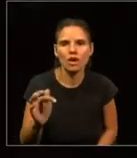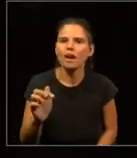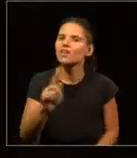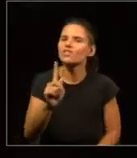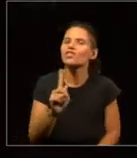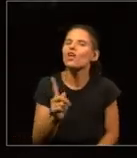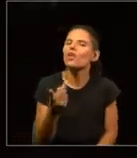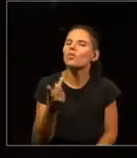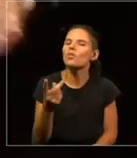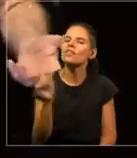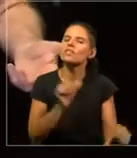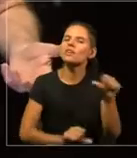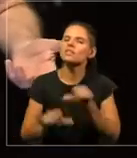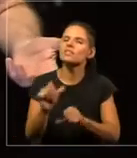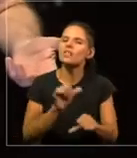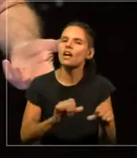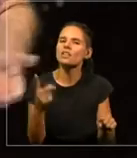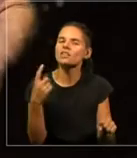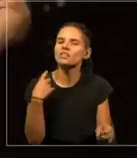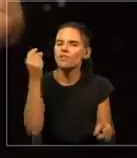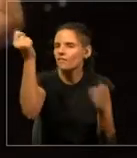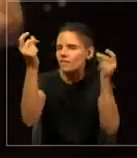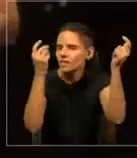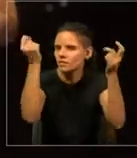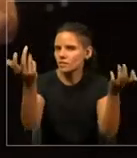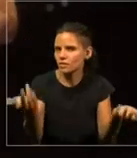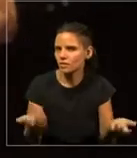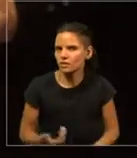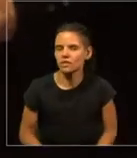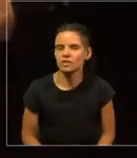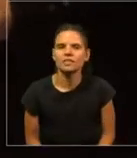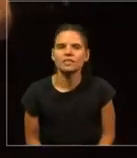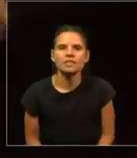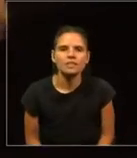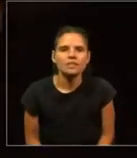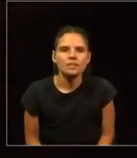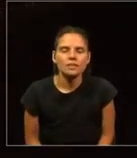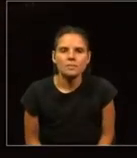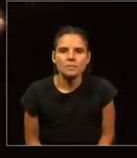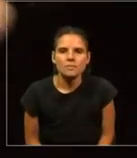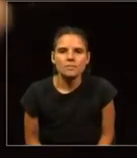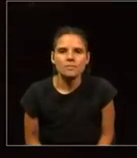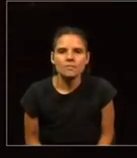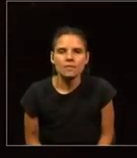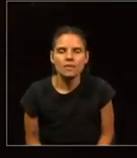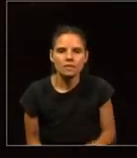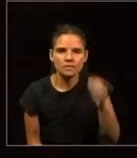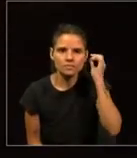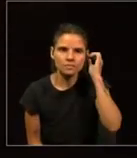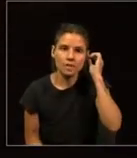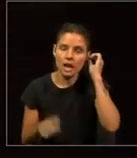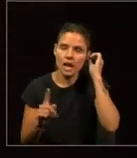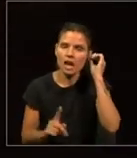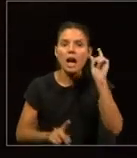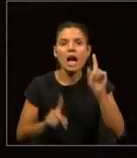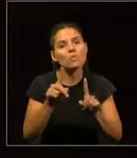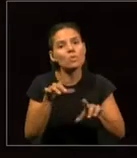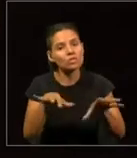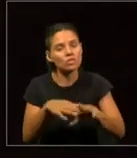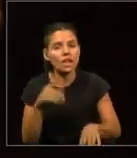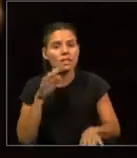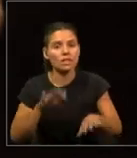Hay muchas cosas que no son posibles hoy, pero tal vez hay cosas que en muy corto lapso, tal vez dos o tres